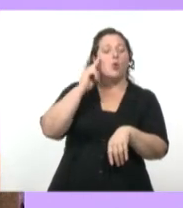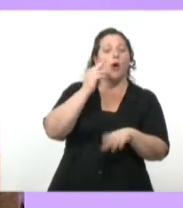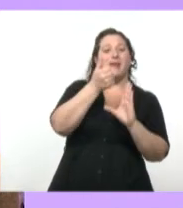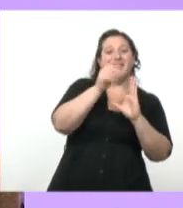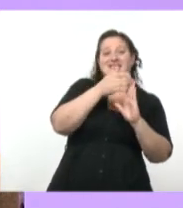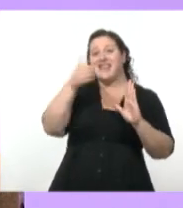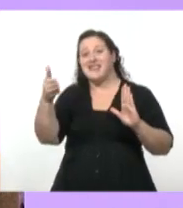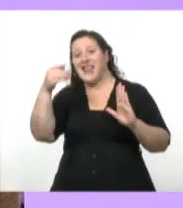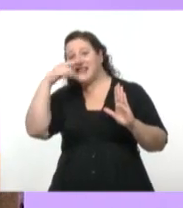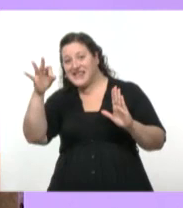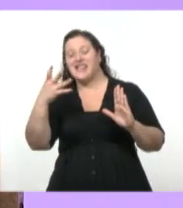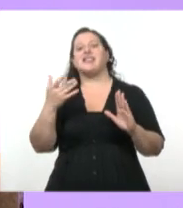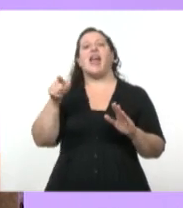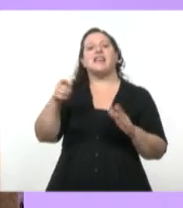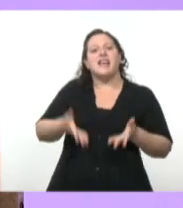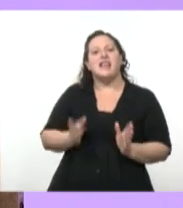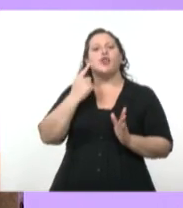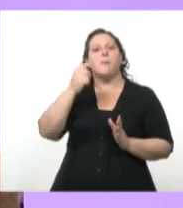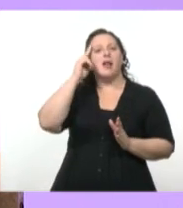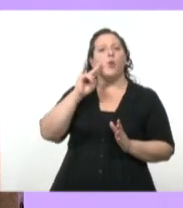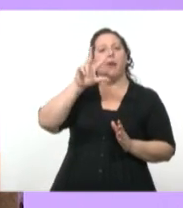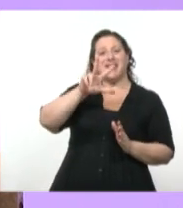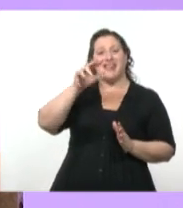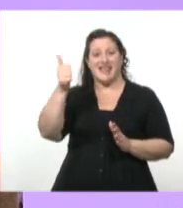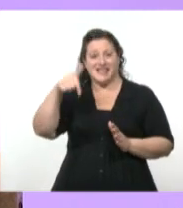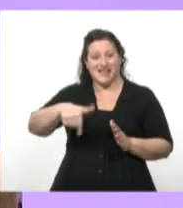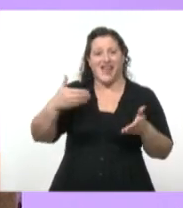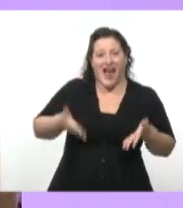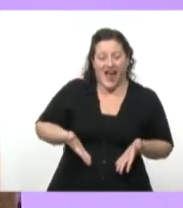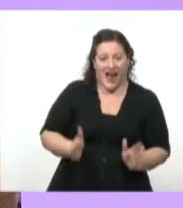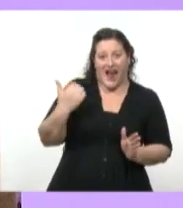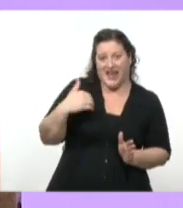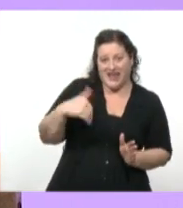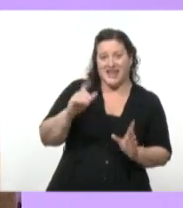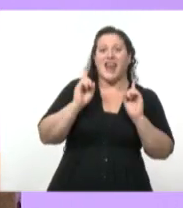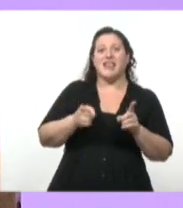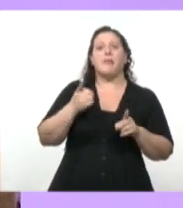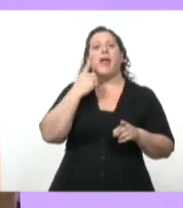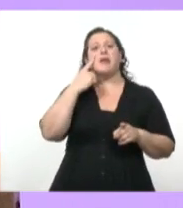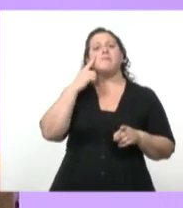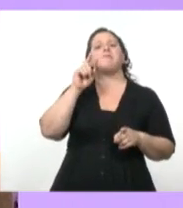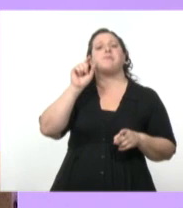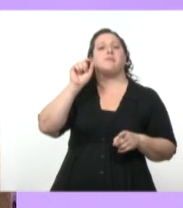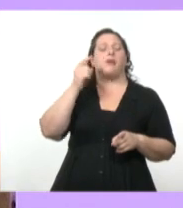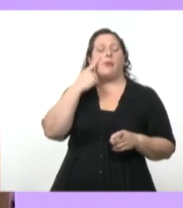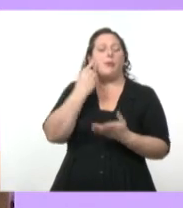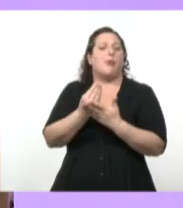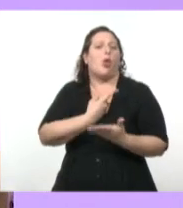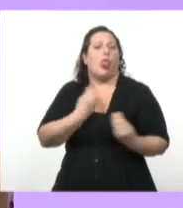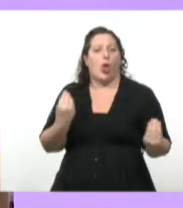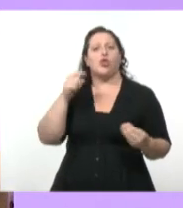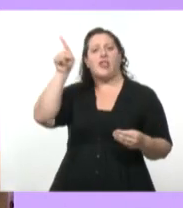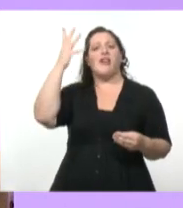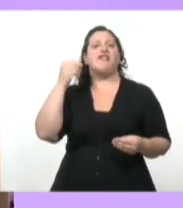estudió literatura, filosofía, periodismo y pintura. Vivió en Francia en los años 60, donde fue amiga de Julio